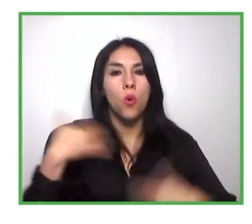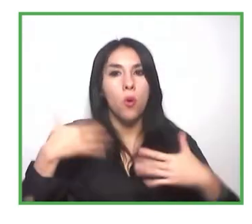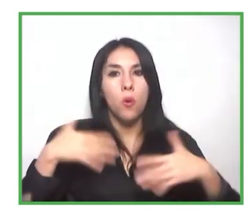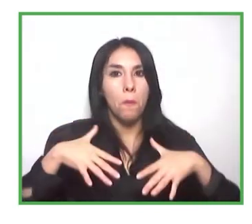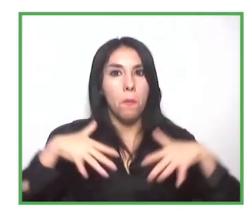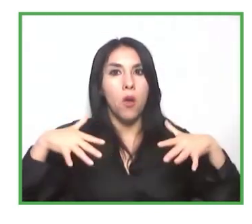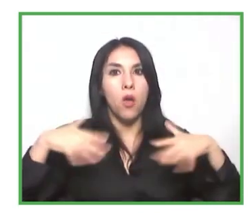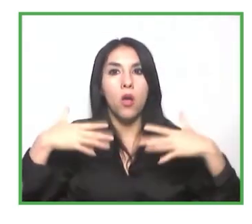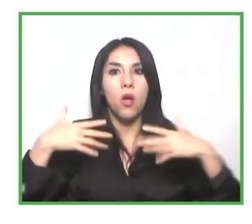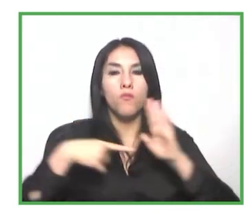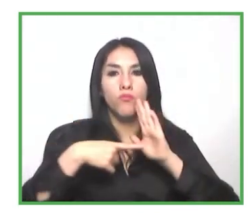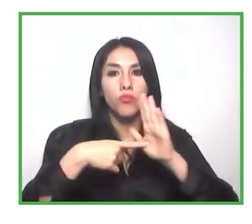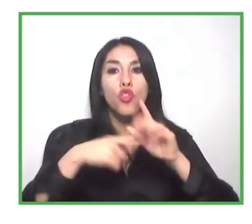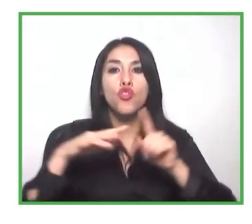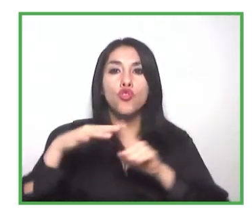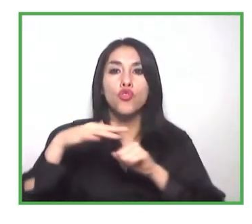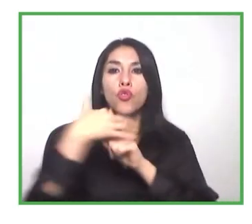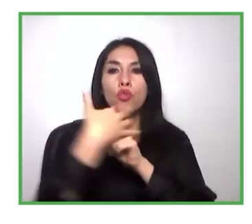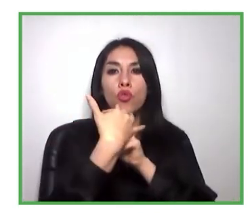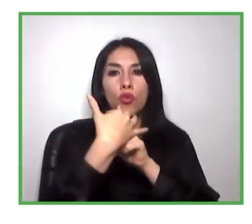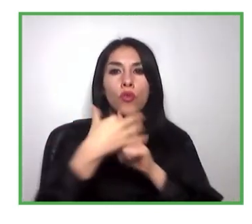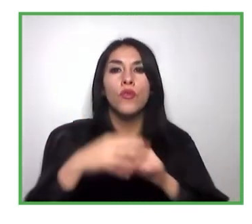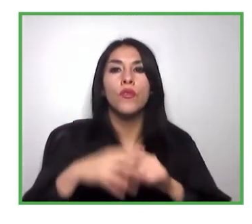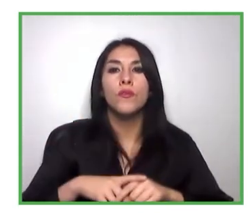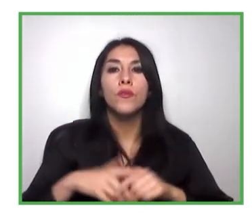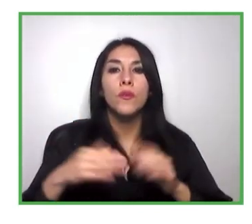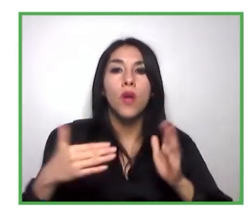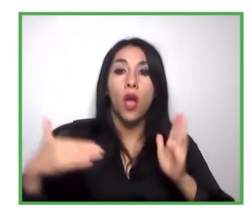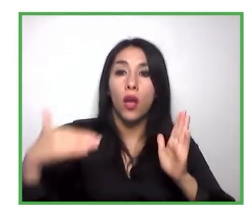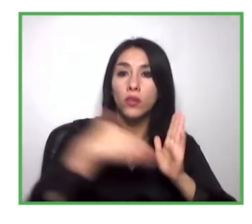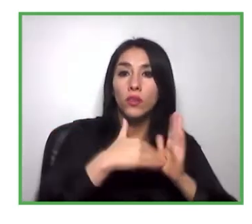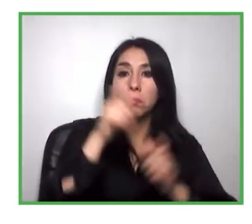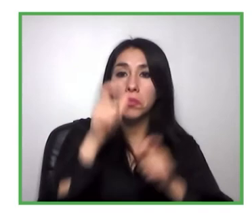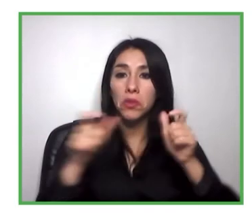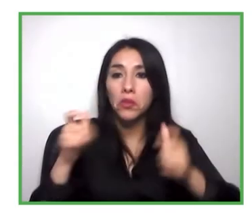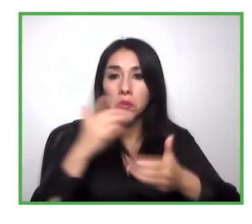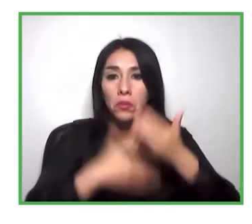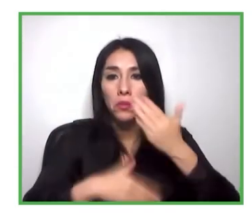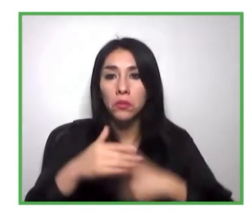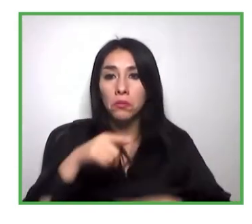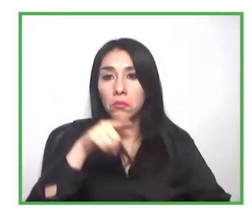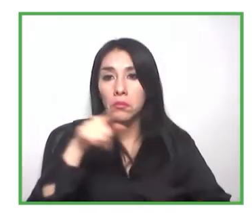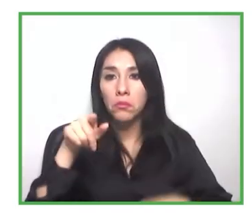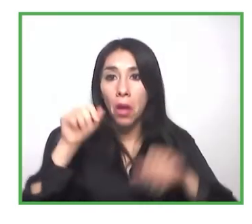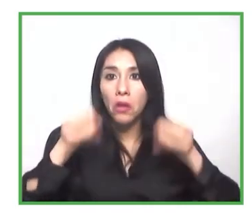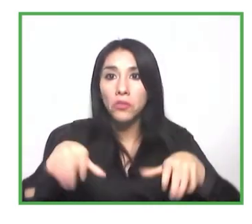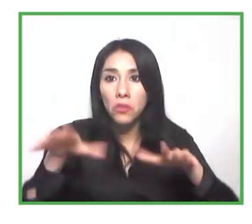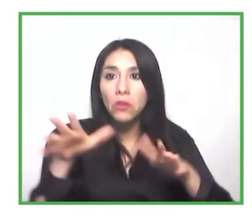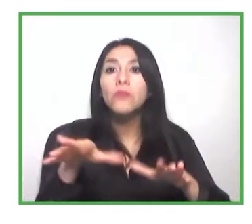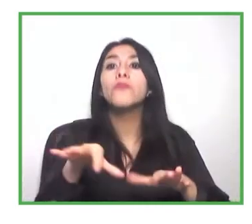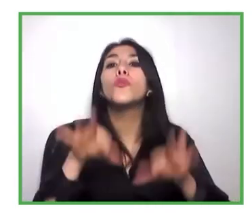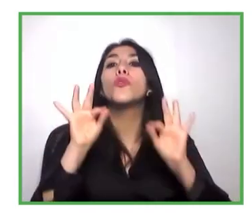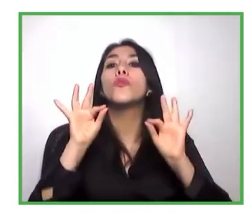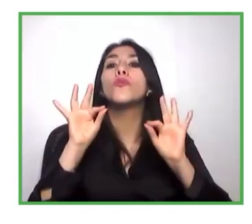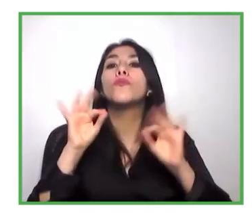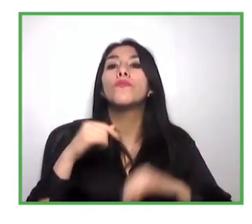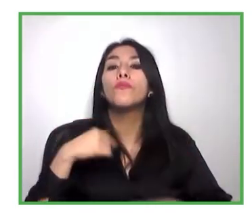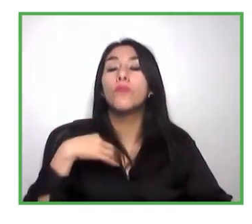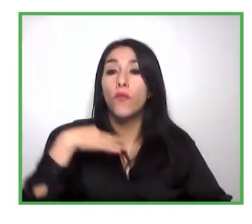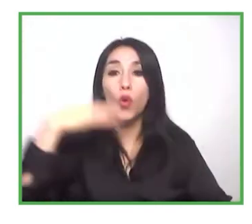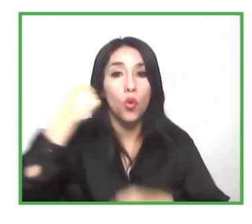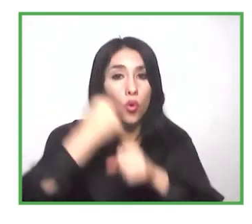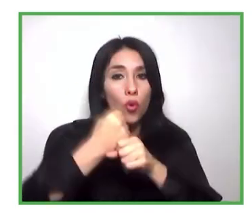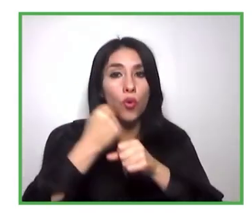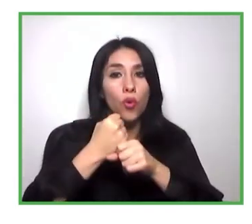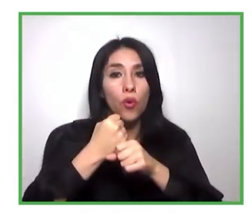discapacidad logren emplearse y así mejorar su calidad de vida. Bueno, agradezco a cada uno de ustedes, Gabriel, Paola,